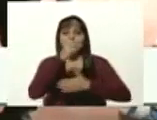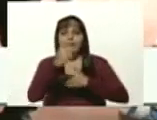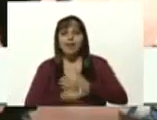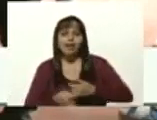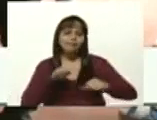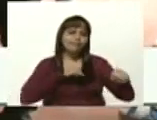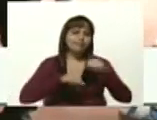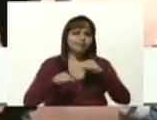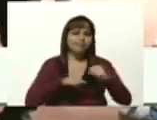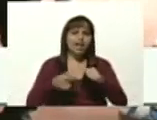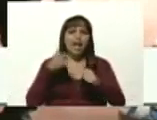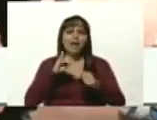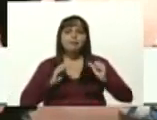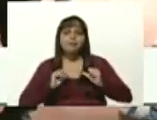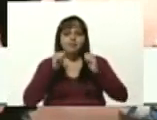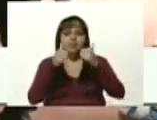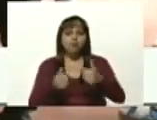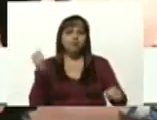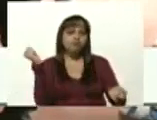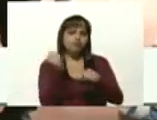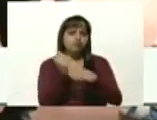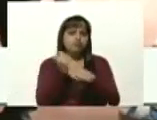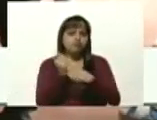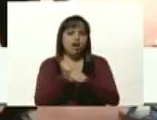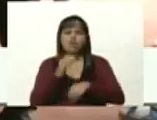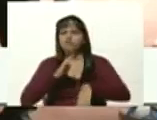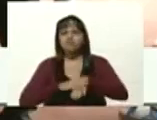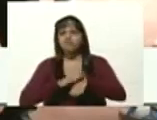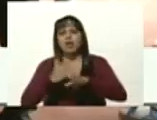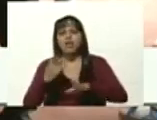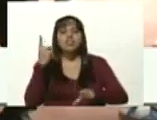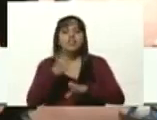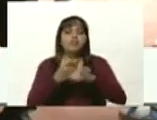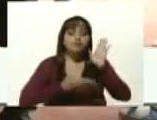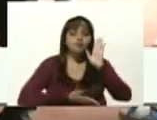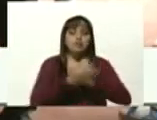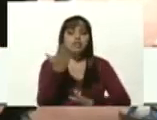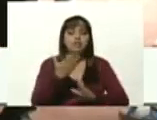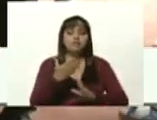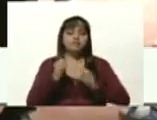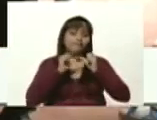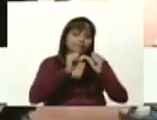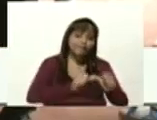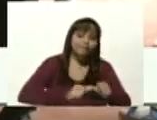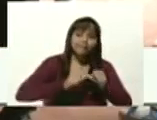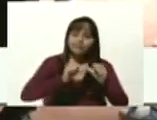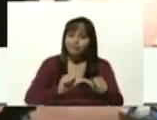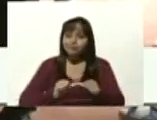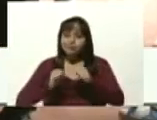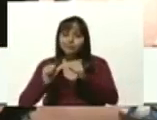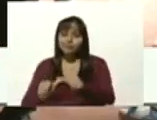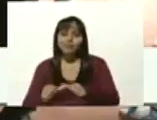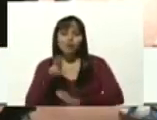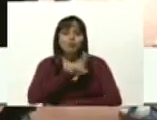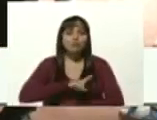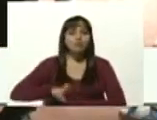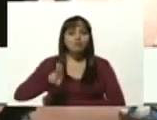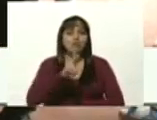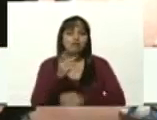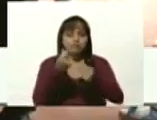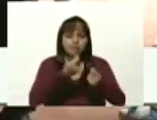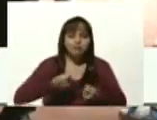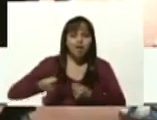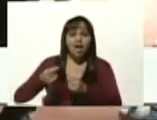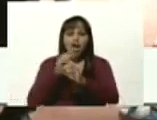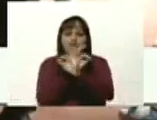acción donde van a iniciar estos trabajos porque bueno tenemos que ir constante y sistemáticamente para usar los recursos de